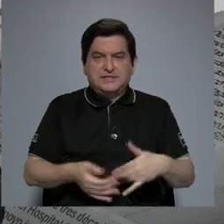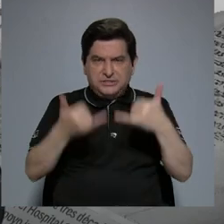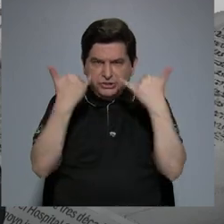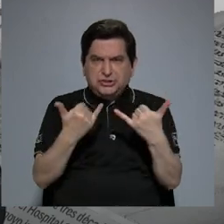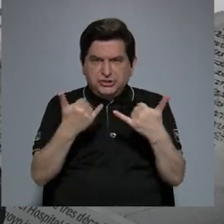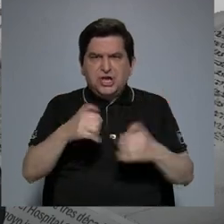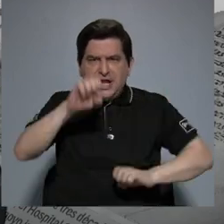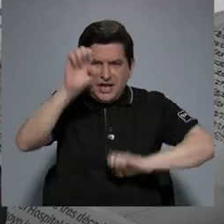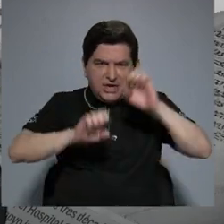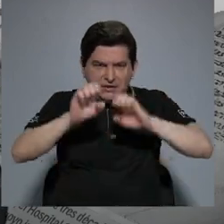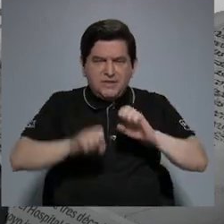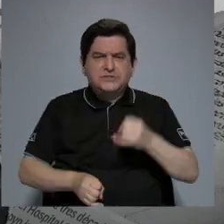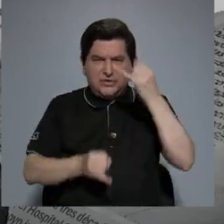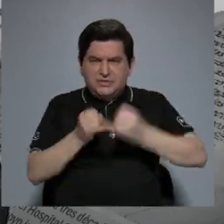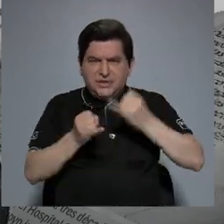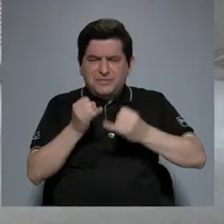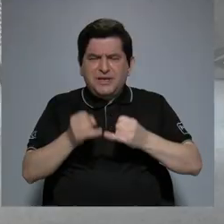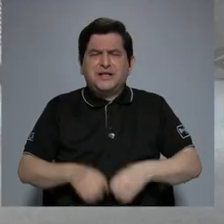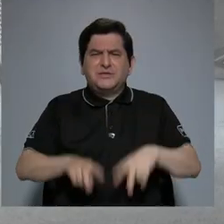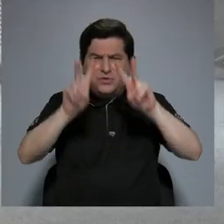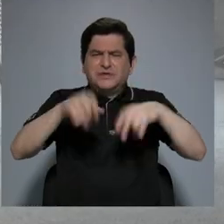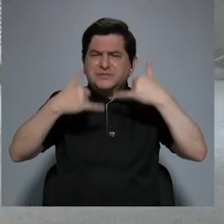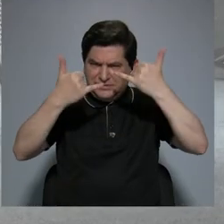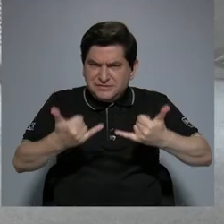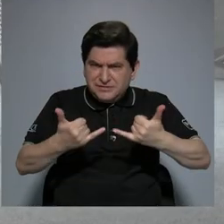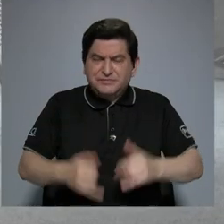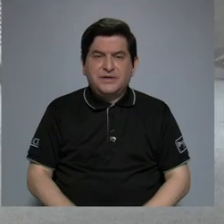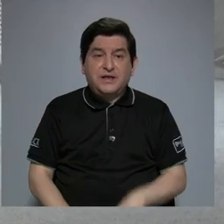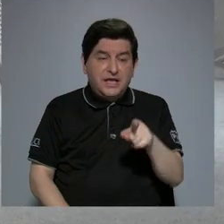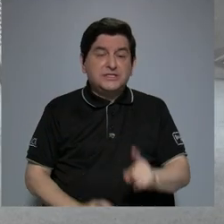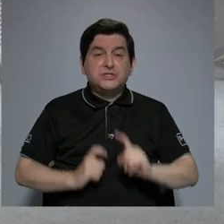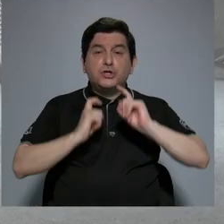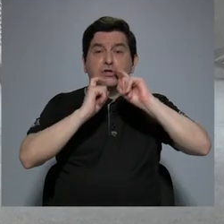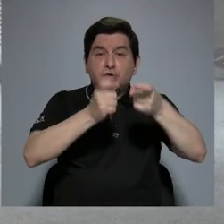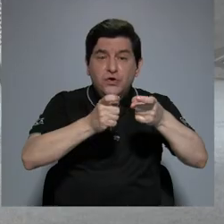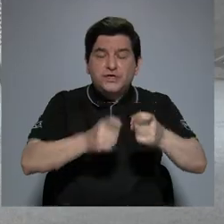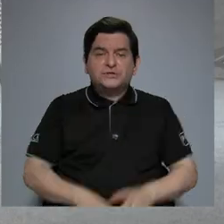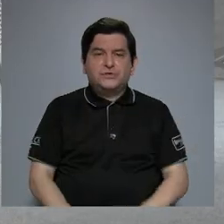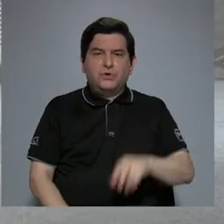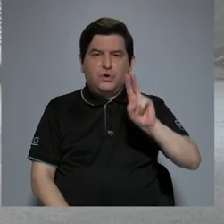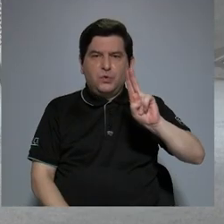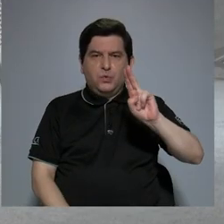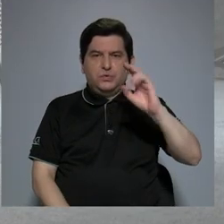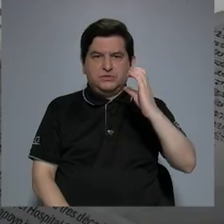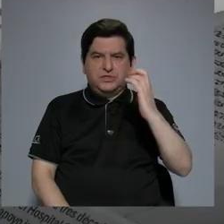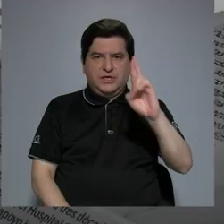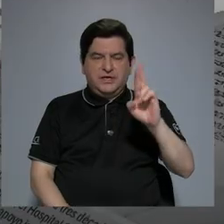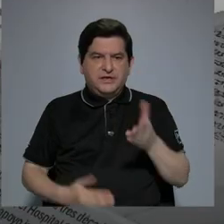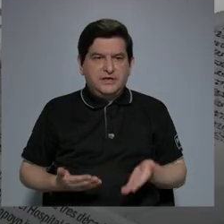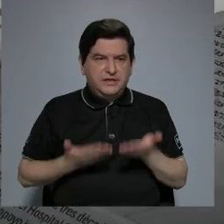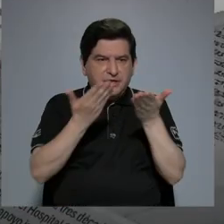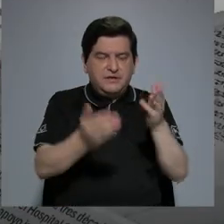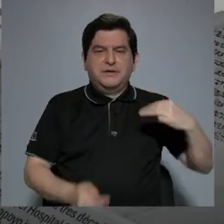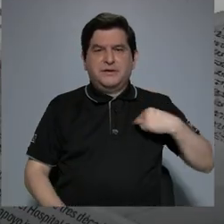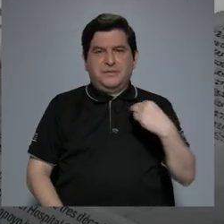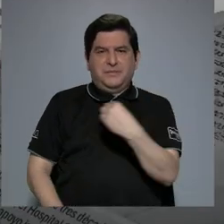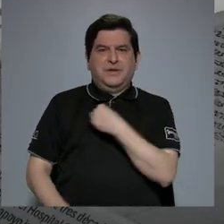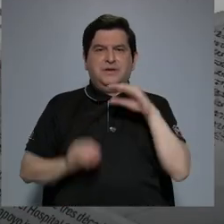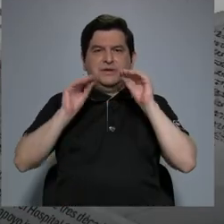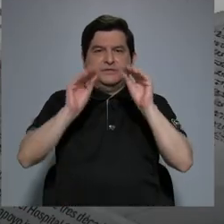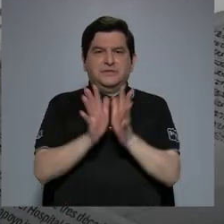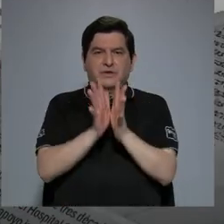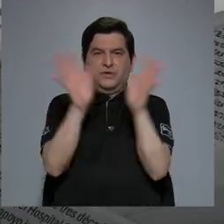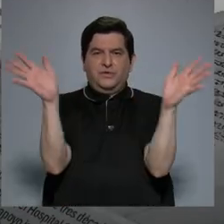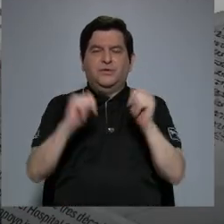prácticamente terminaron las pruebas? Sí. Esto es una donación que hace la Universidad de Costa Rica al Ministerio de Educación